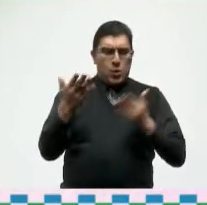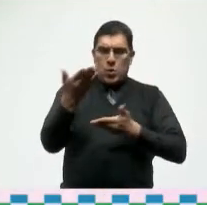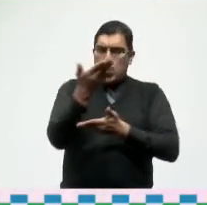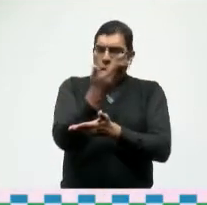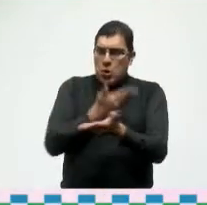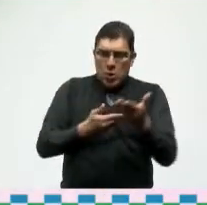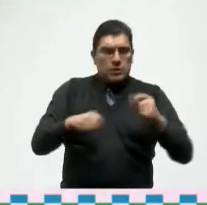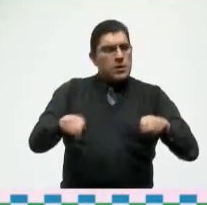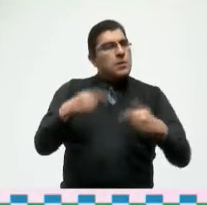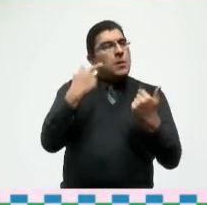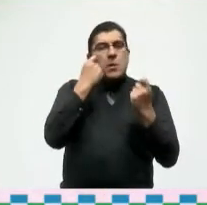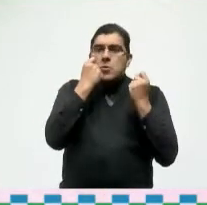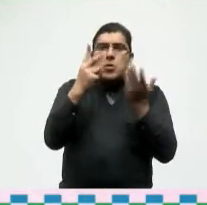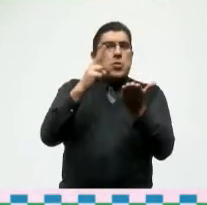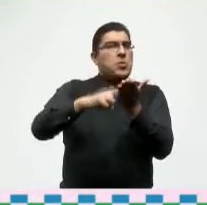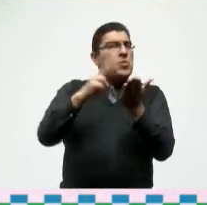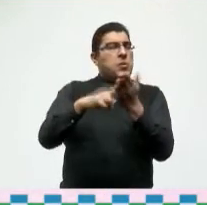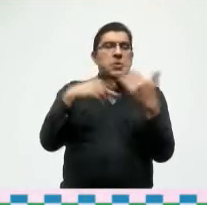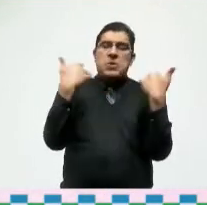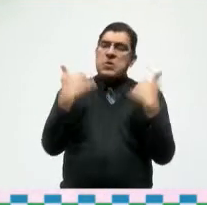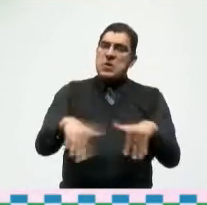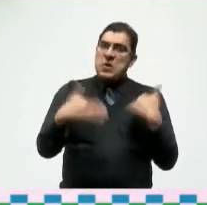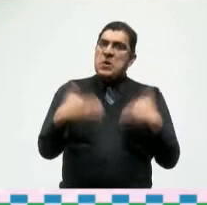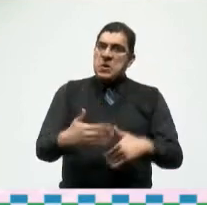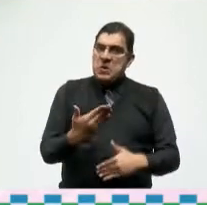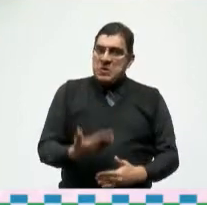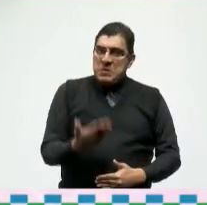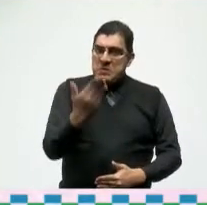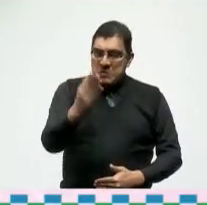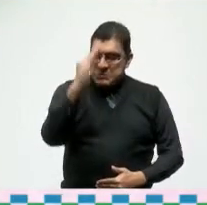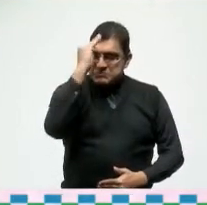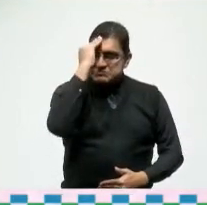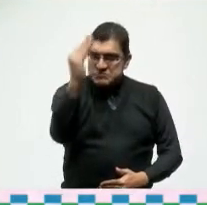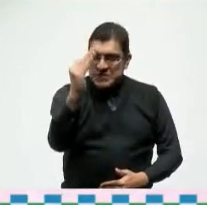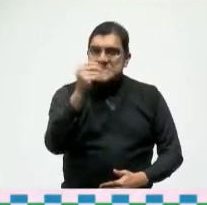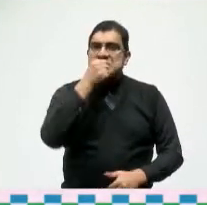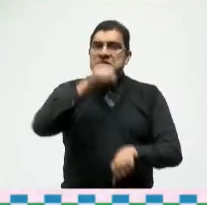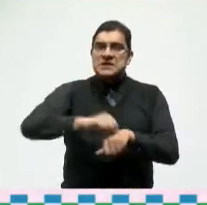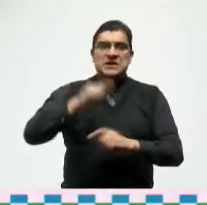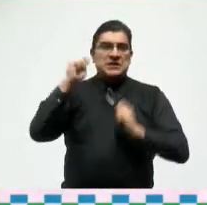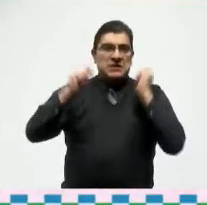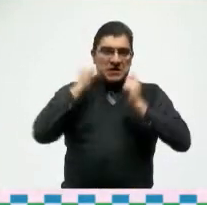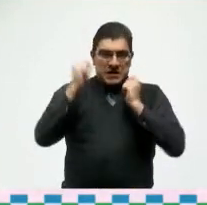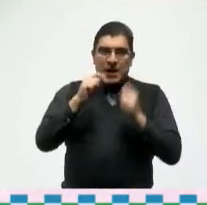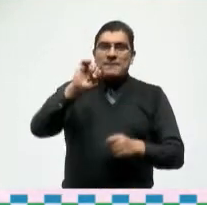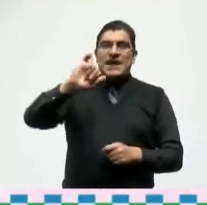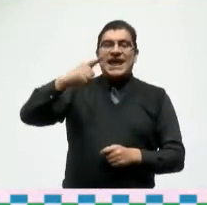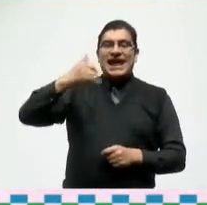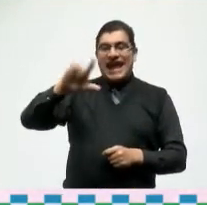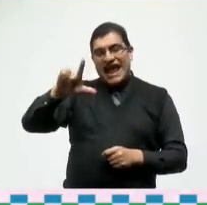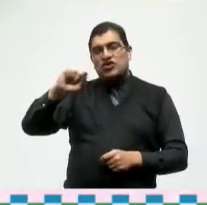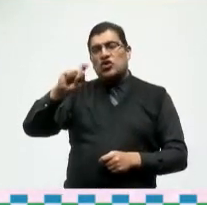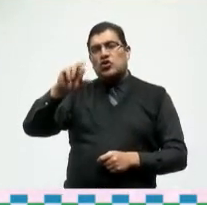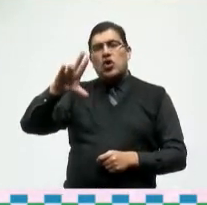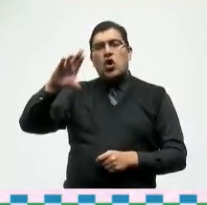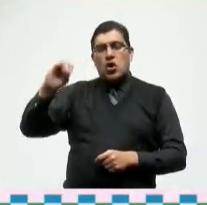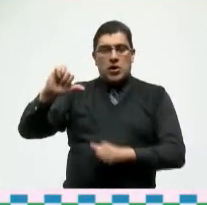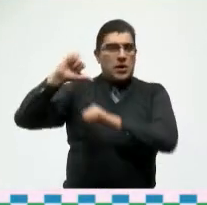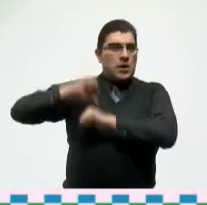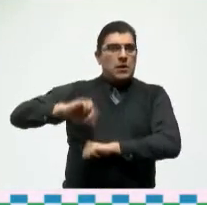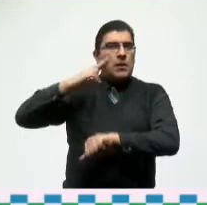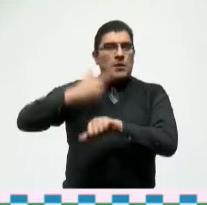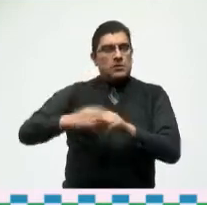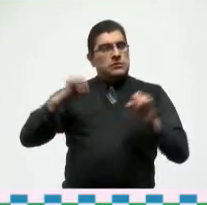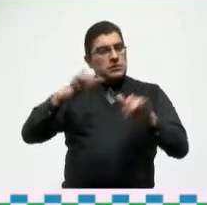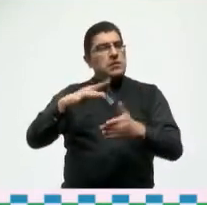gran evento saludo con mucho afecto al secretario de turismo Miguel Torruto Marqués a quien se